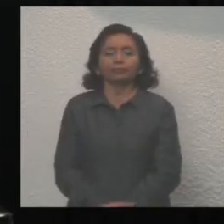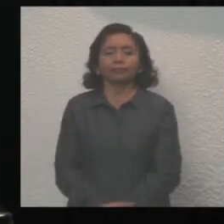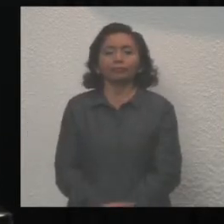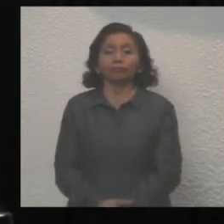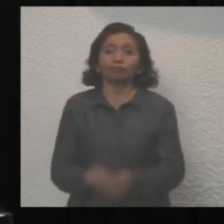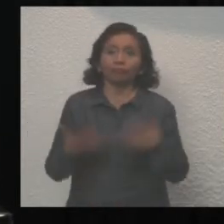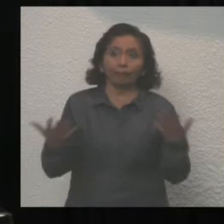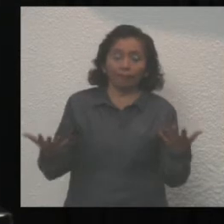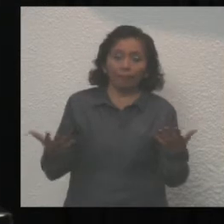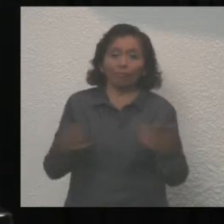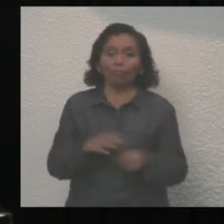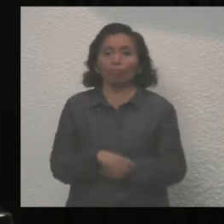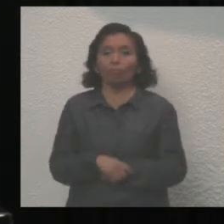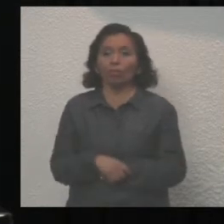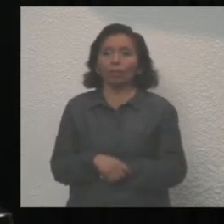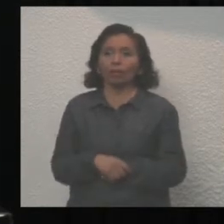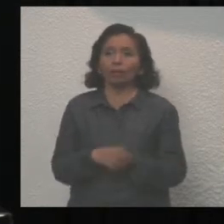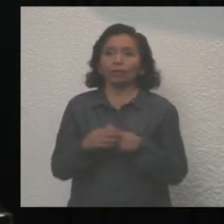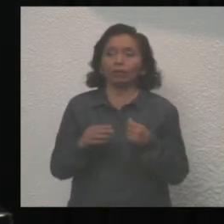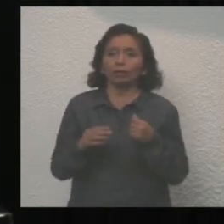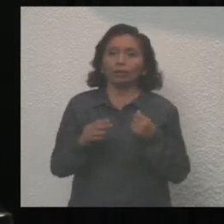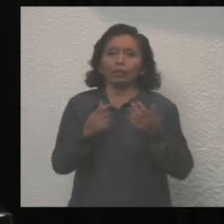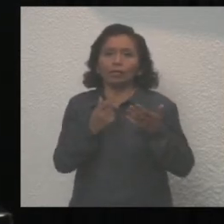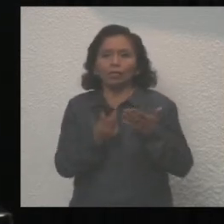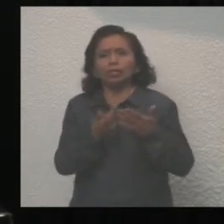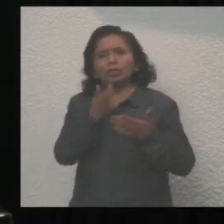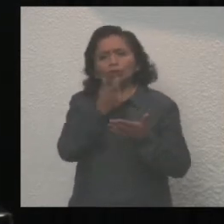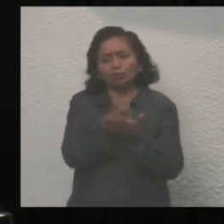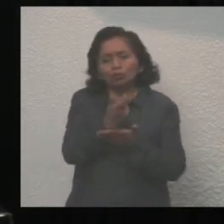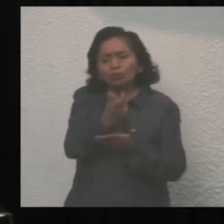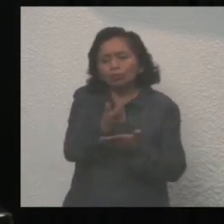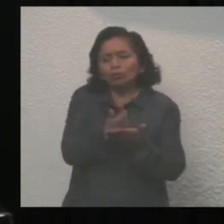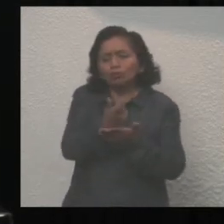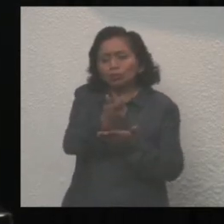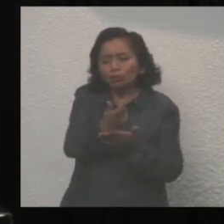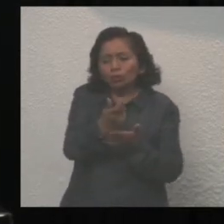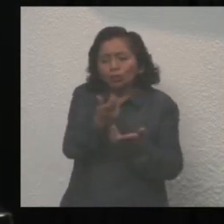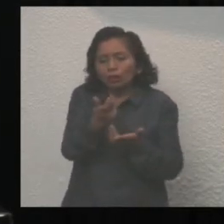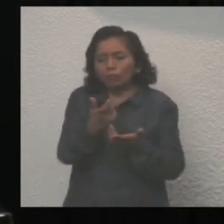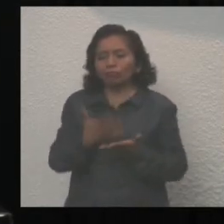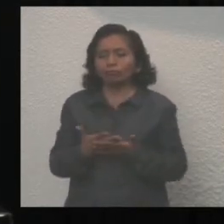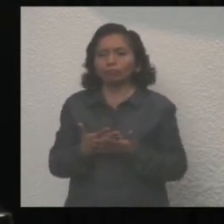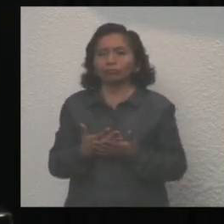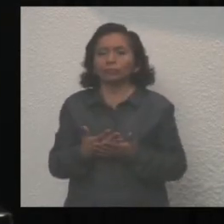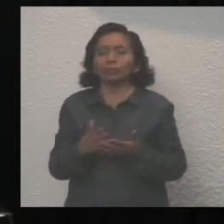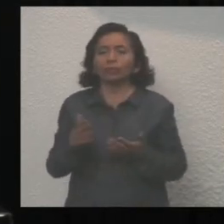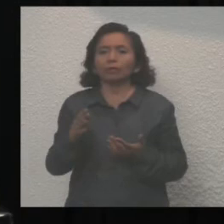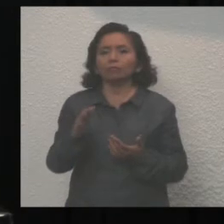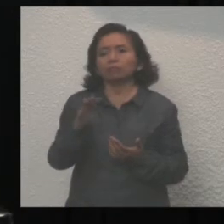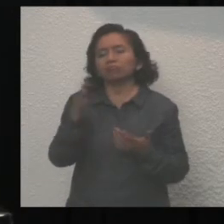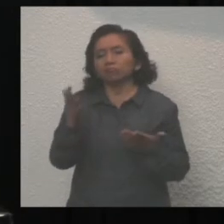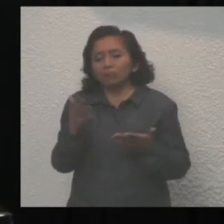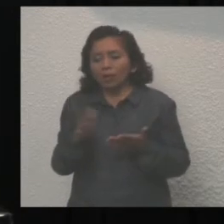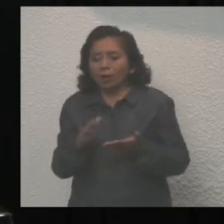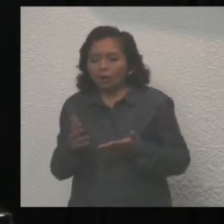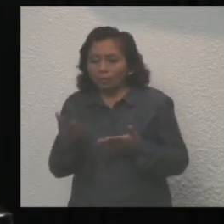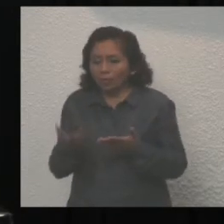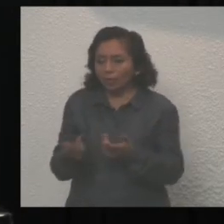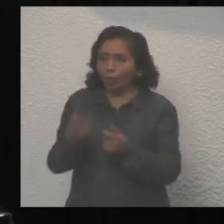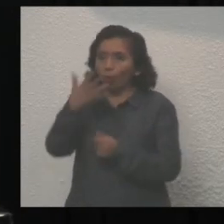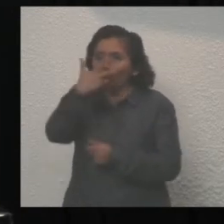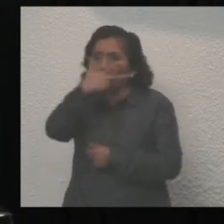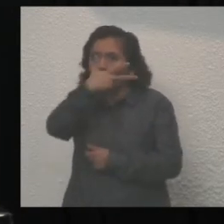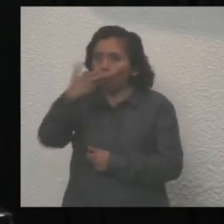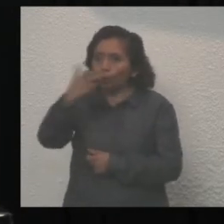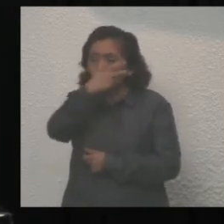En cuanto a créditos que vimos durante este año, el Poder Legislativo respaldó el FAFEF para poder inyectar más de 800